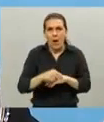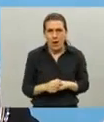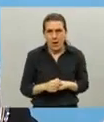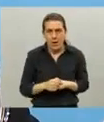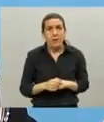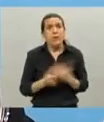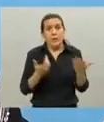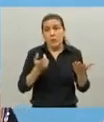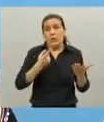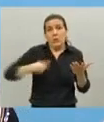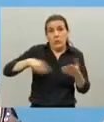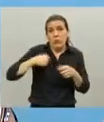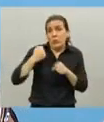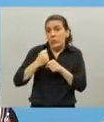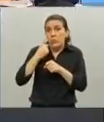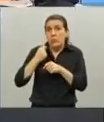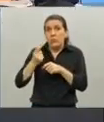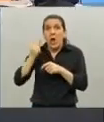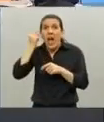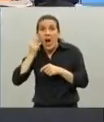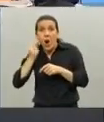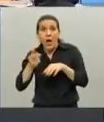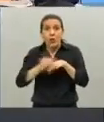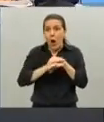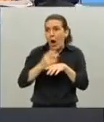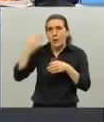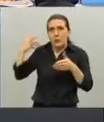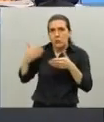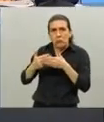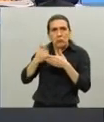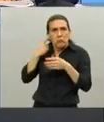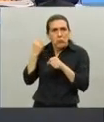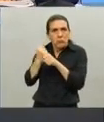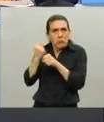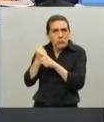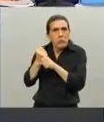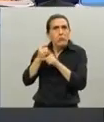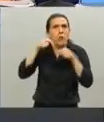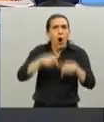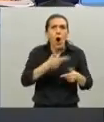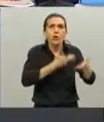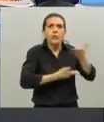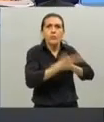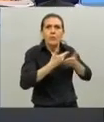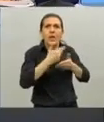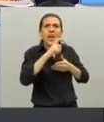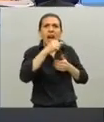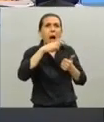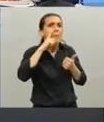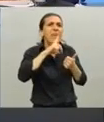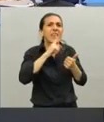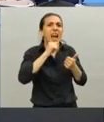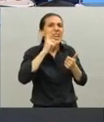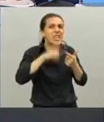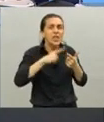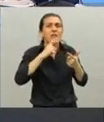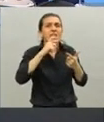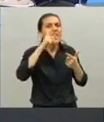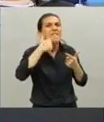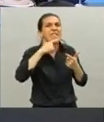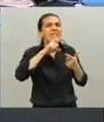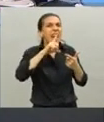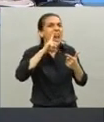trabajamos todos estos días con Axel y con Horacio, hoy con Coqui Capitanich y también con el gringo Schiaretti,